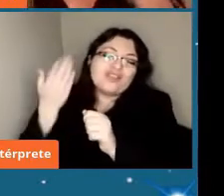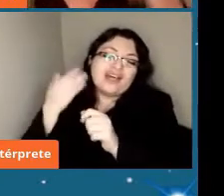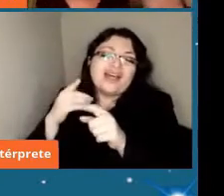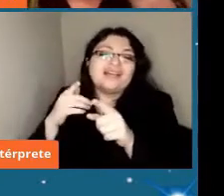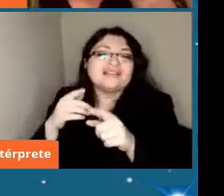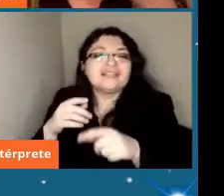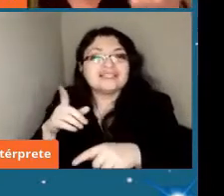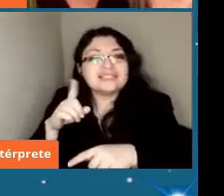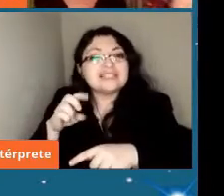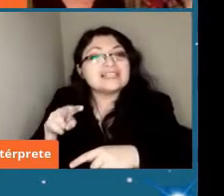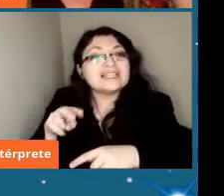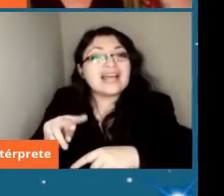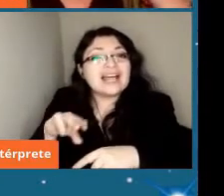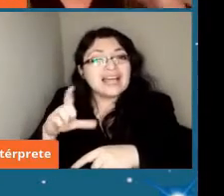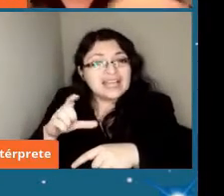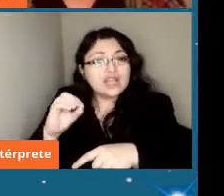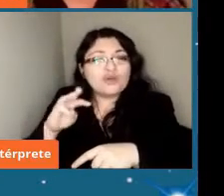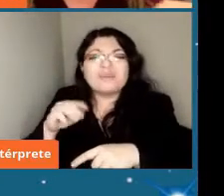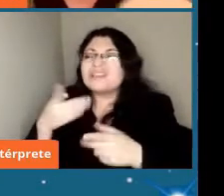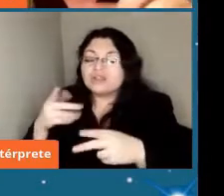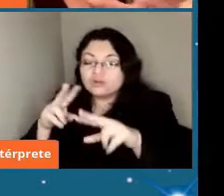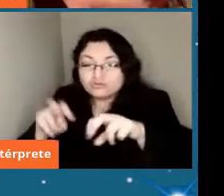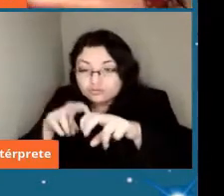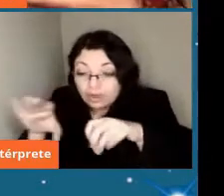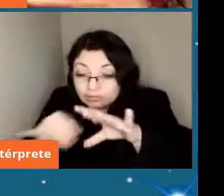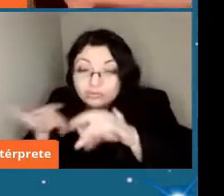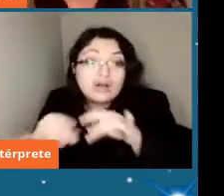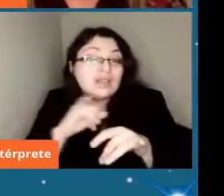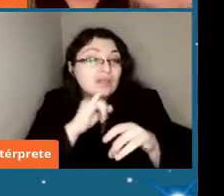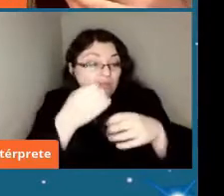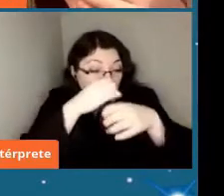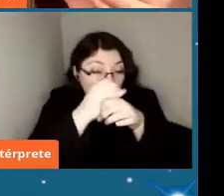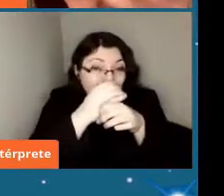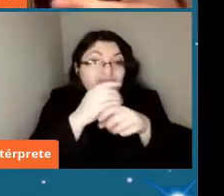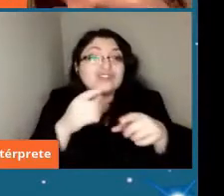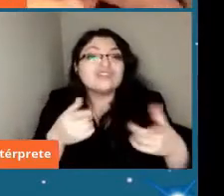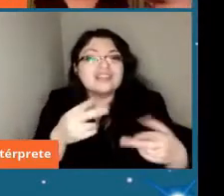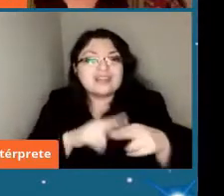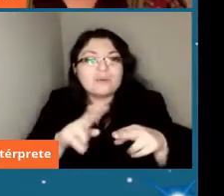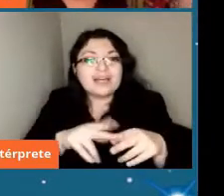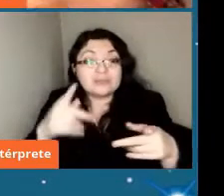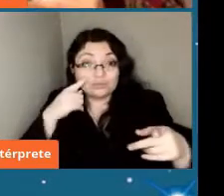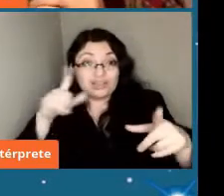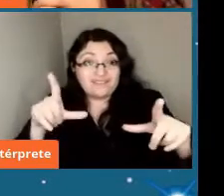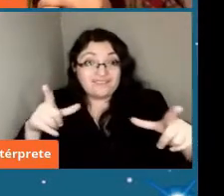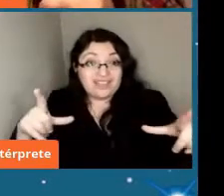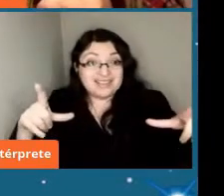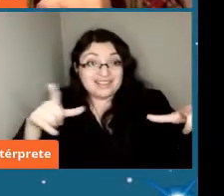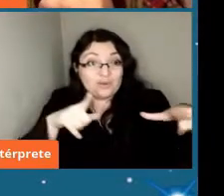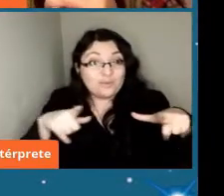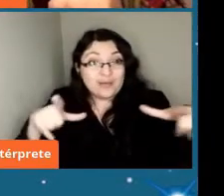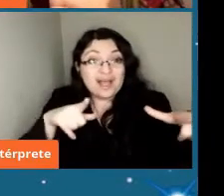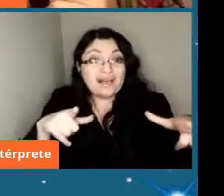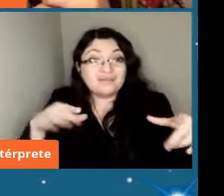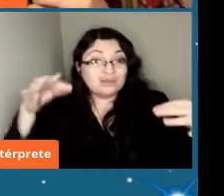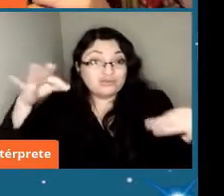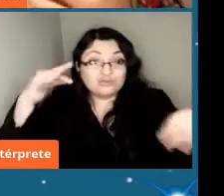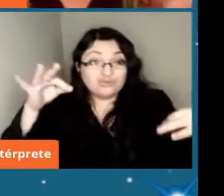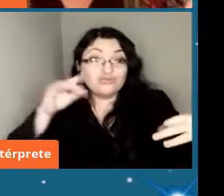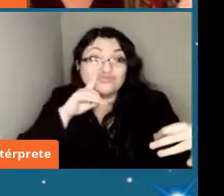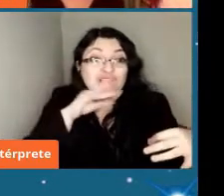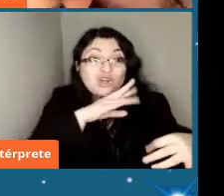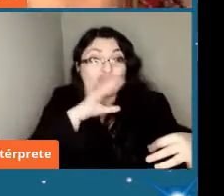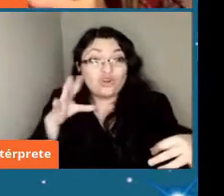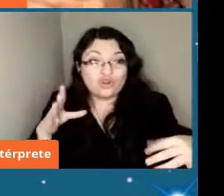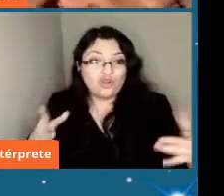estas campañas después van a los laboratorios y finalmente pintan un mapa que ustedes ven ahí que es una hoja llena de colores